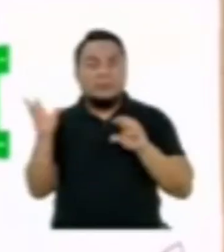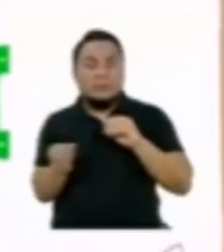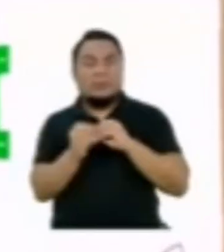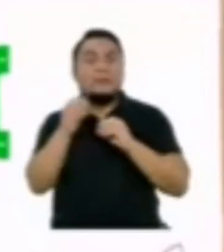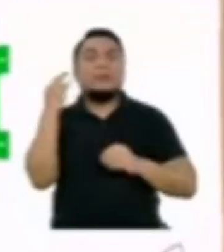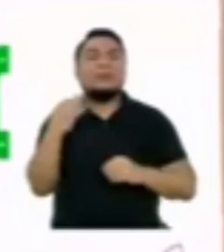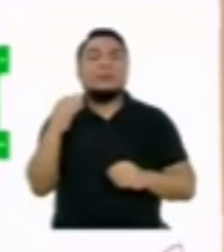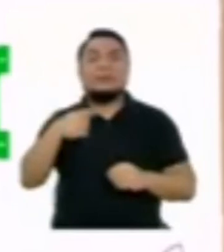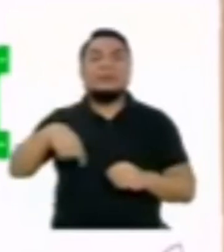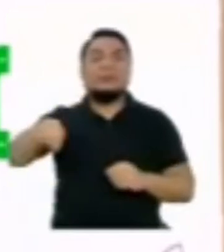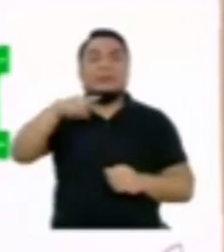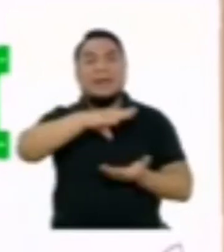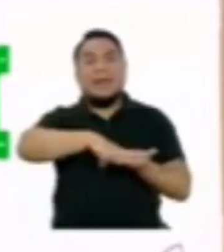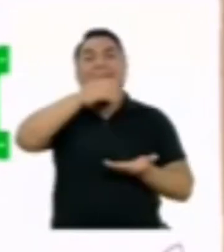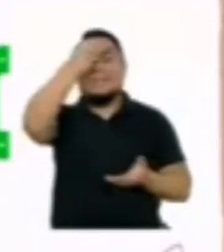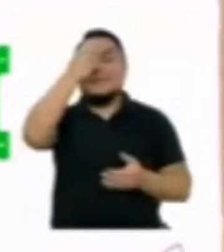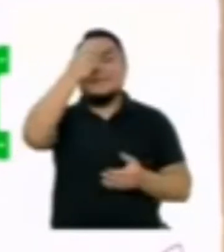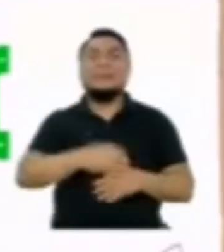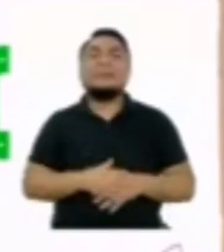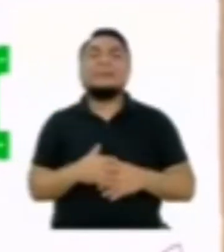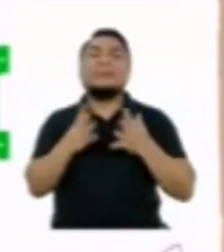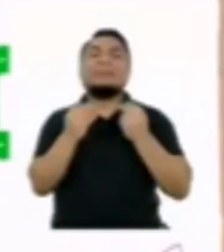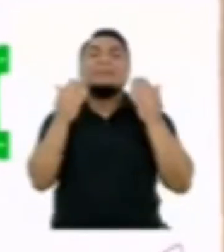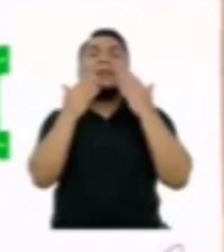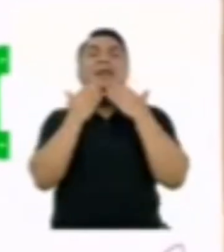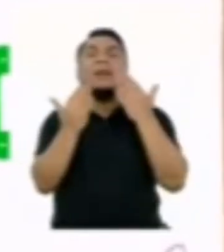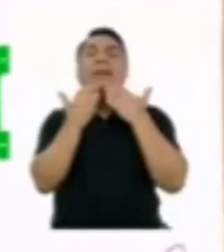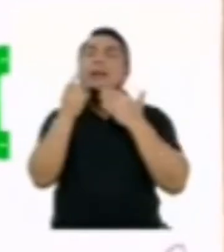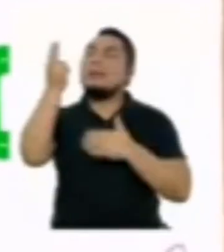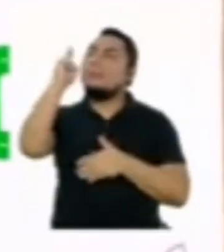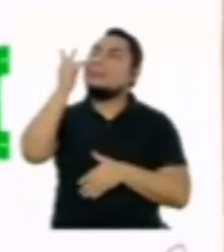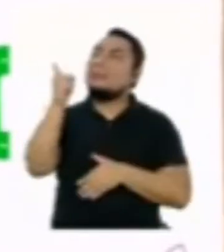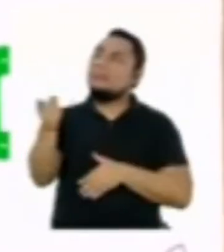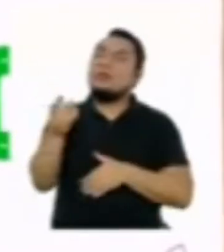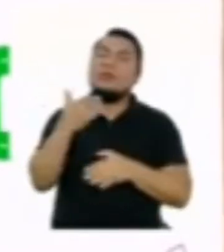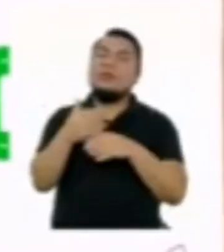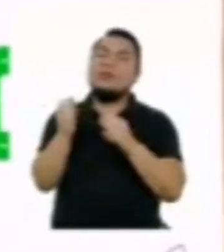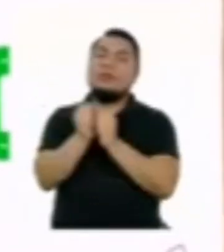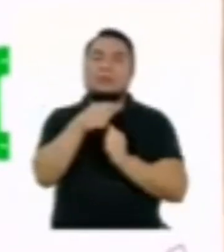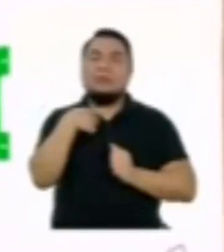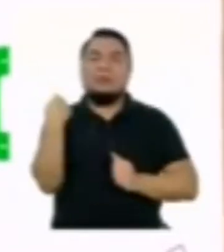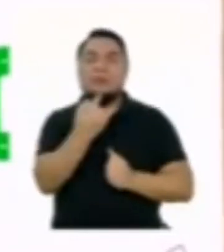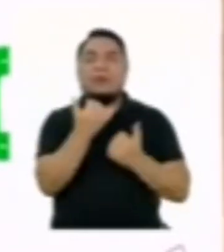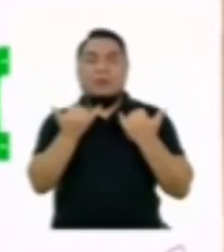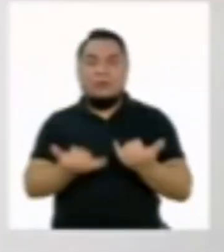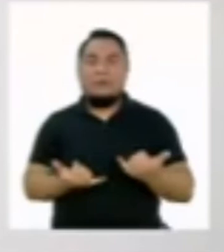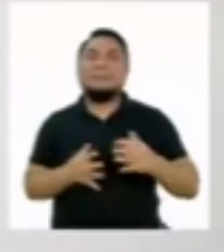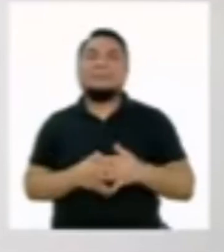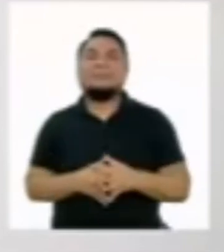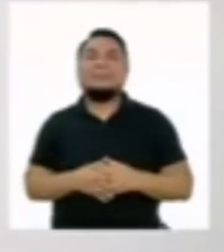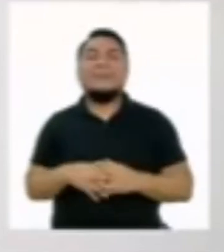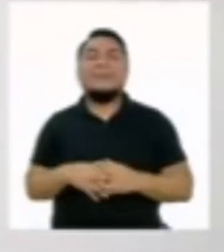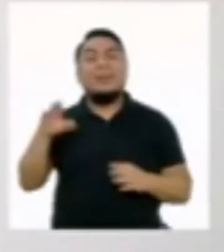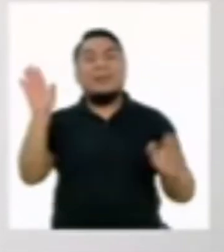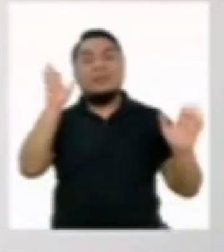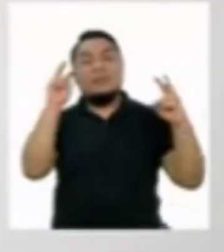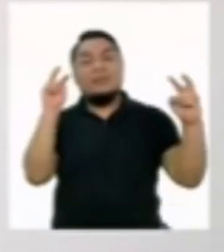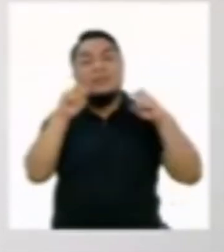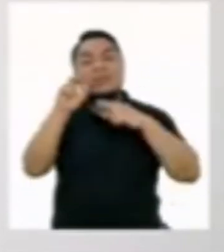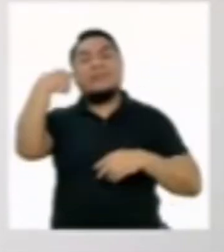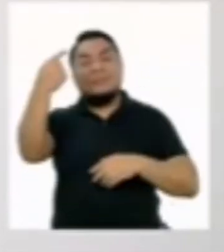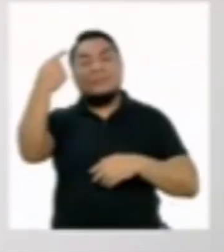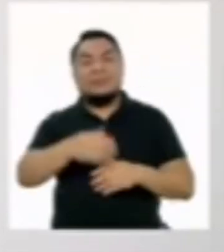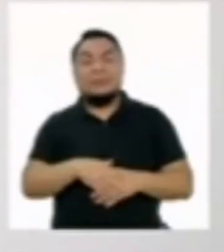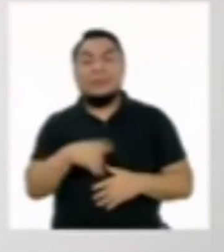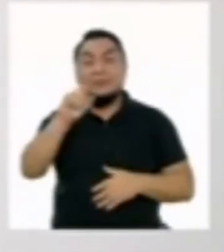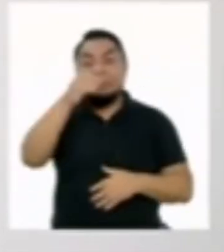aportan siempre a nuestro aprendizaje. Y muchas gracias, profesora, por compartir con nosotros el día de hoy. Nos vemos pronto,